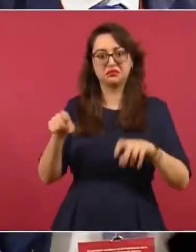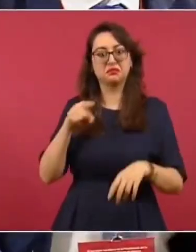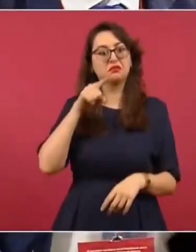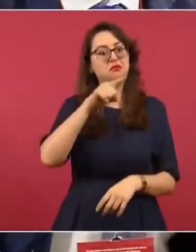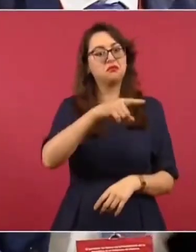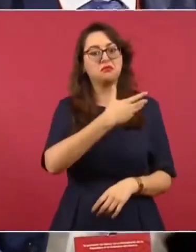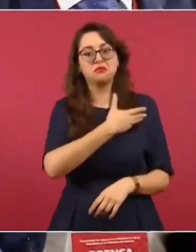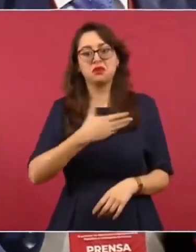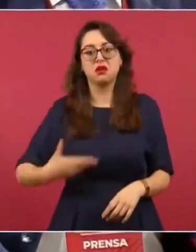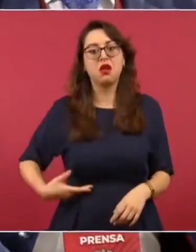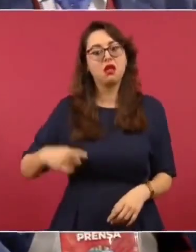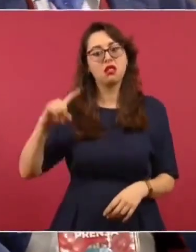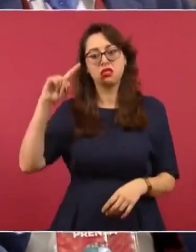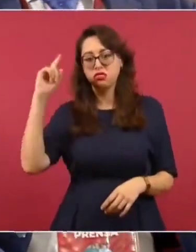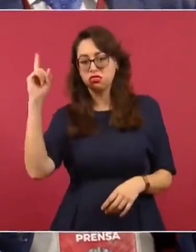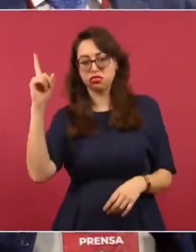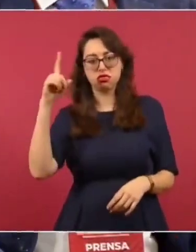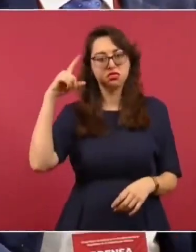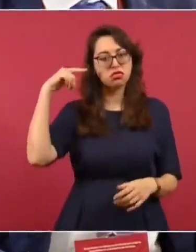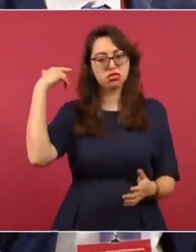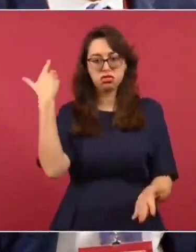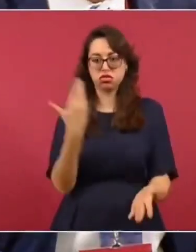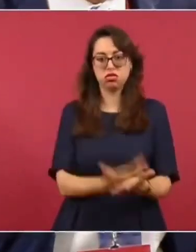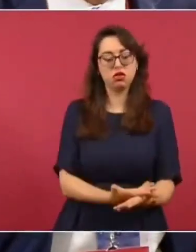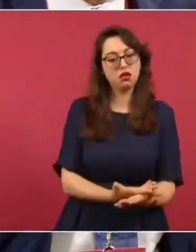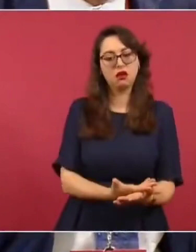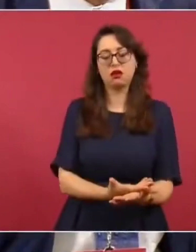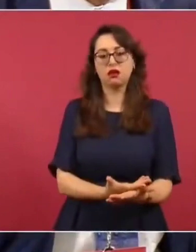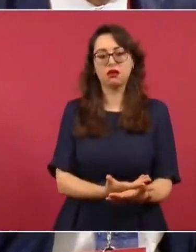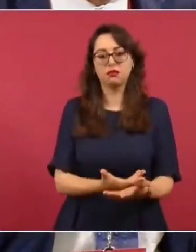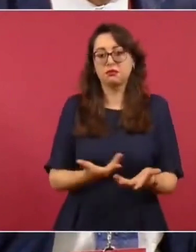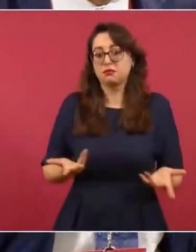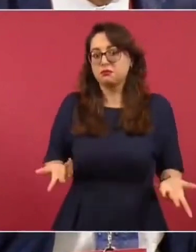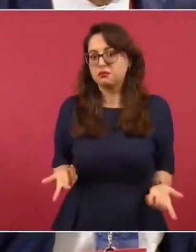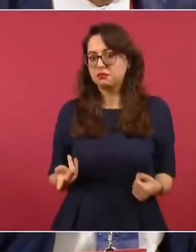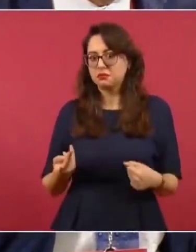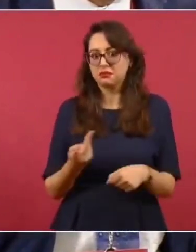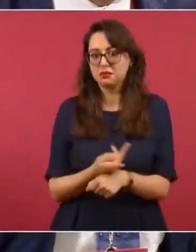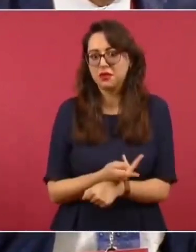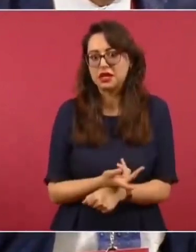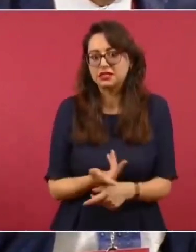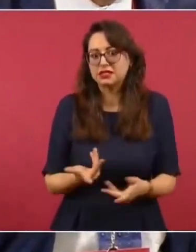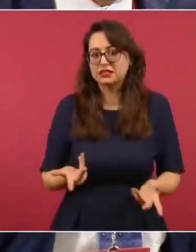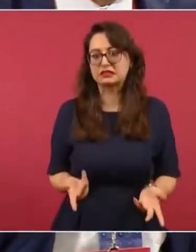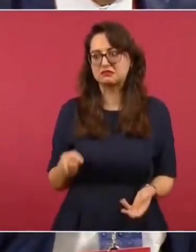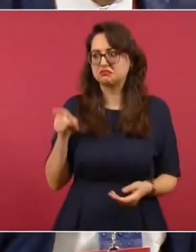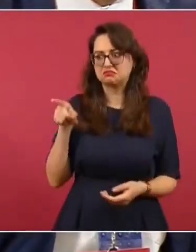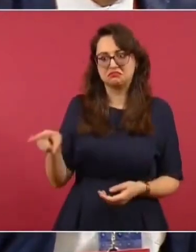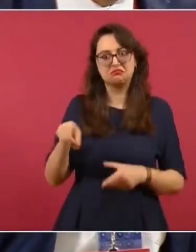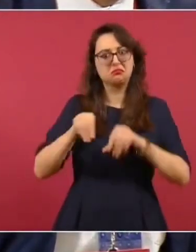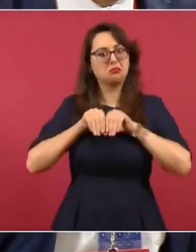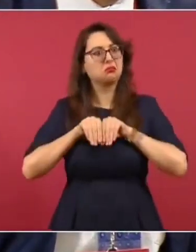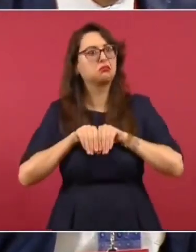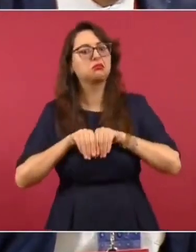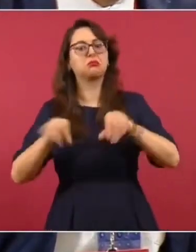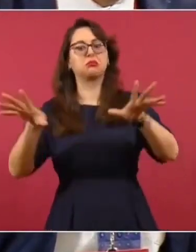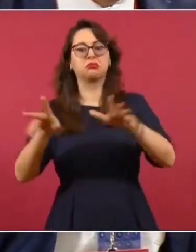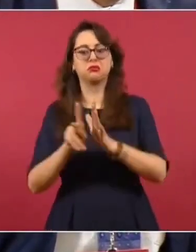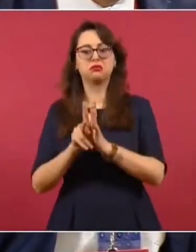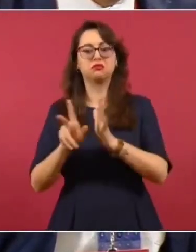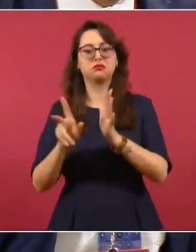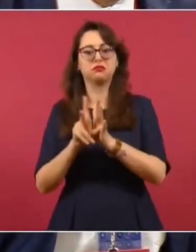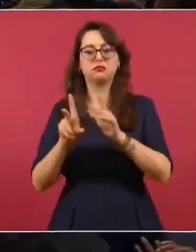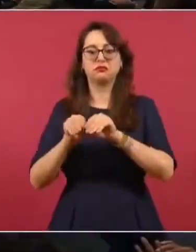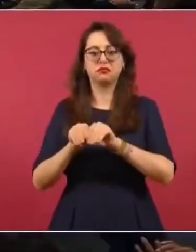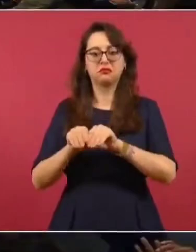desvanecimiento del presidente a la hora de desayunar. ¿Qué decir sobre esa nota periodística que hoy está